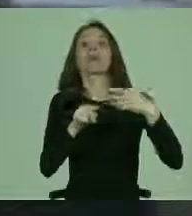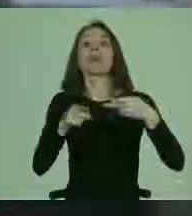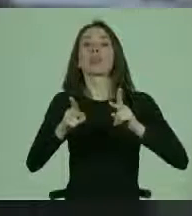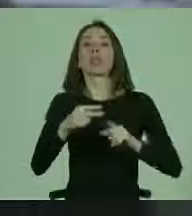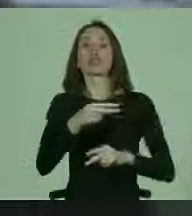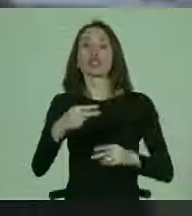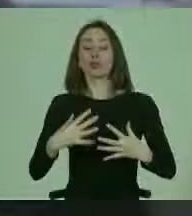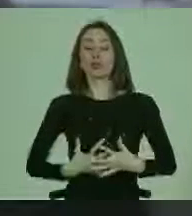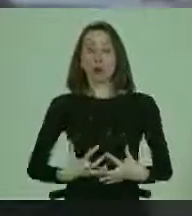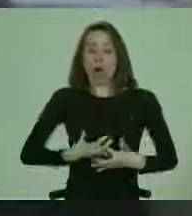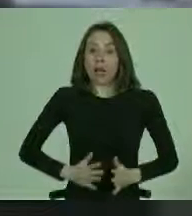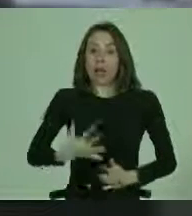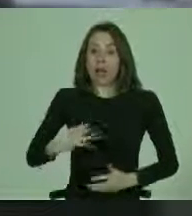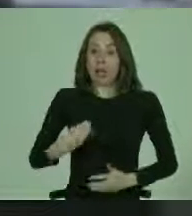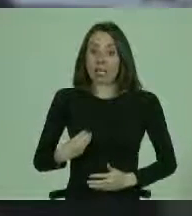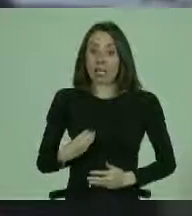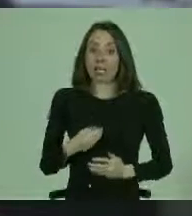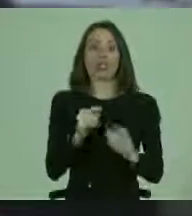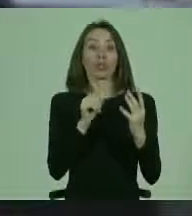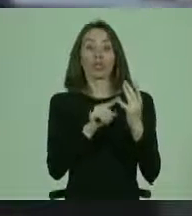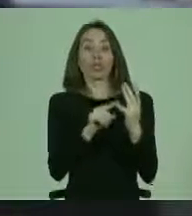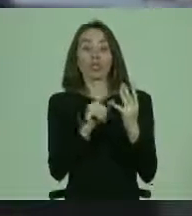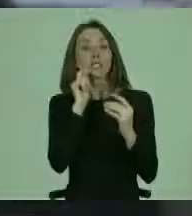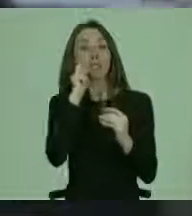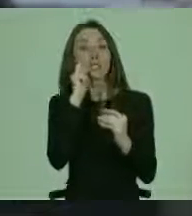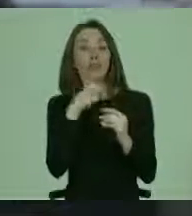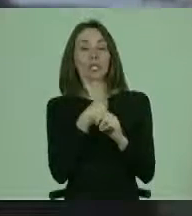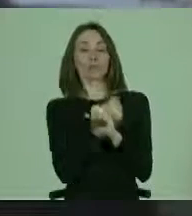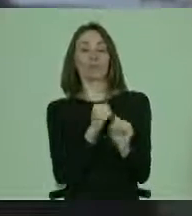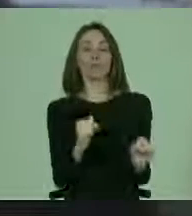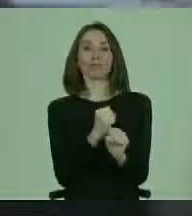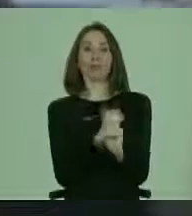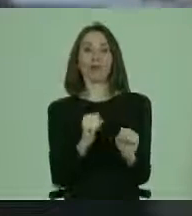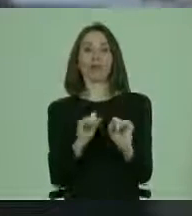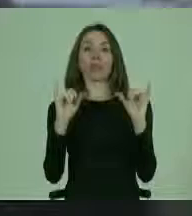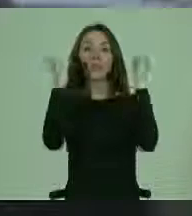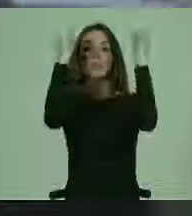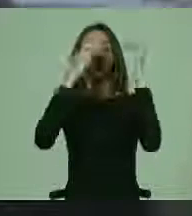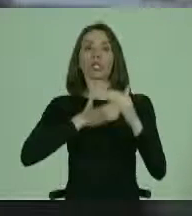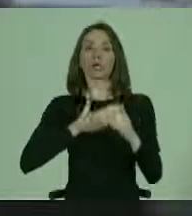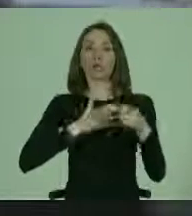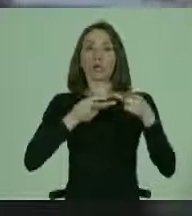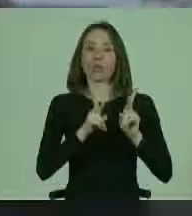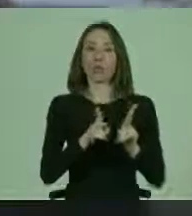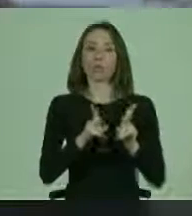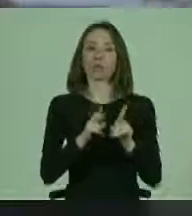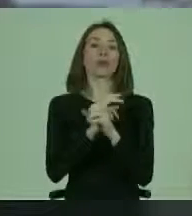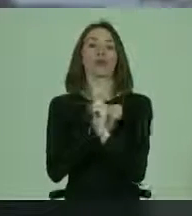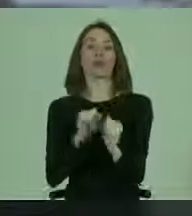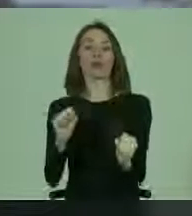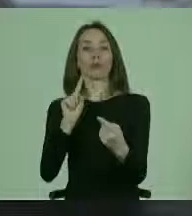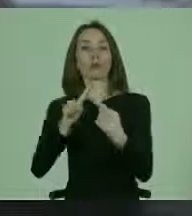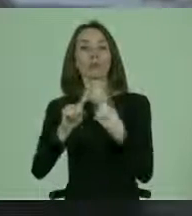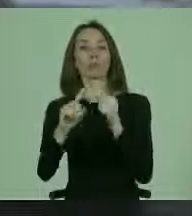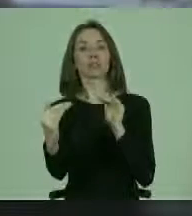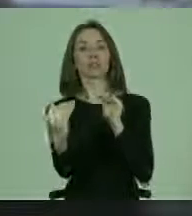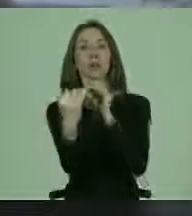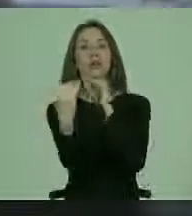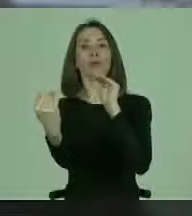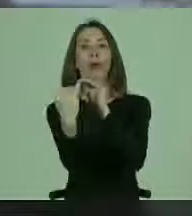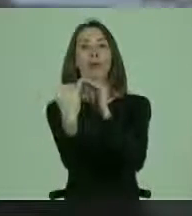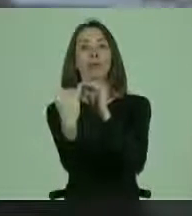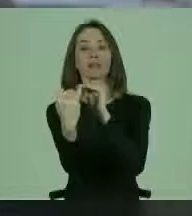experimentará restricciones al goce de esos derechos, a su participación en igualdad de